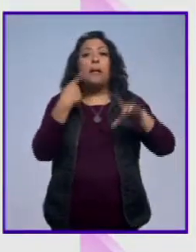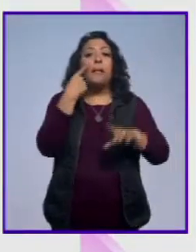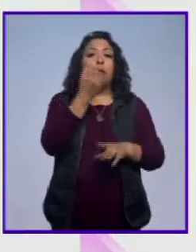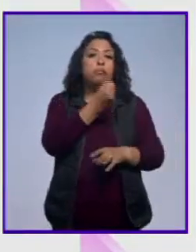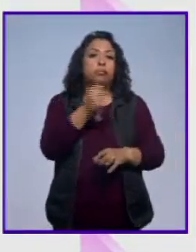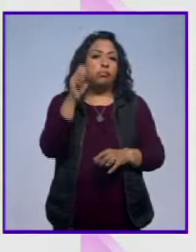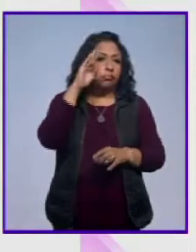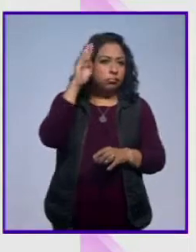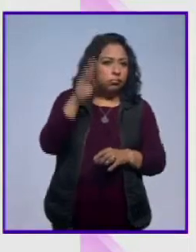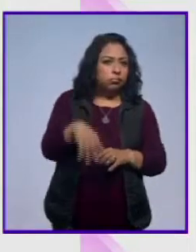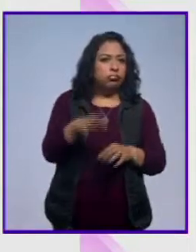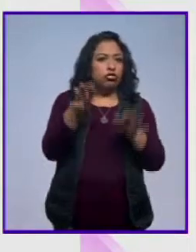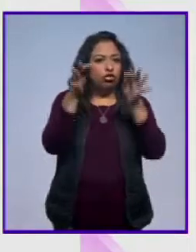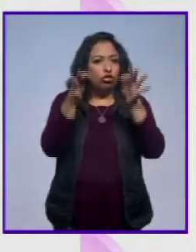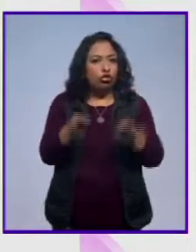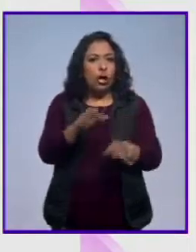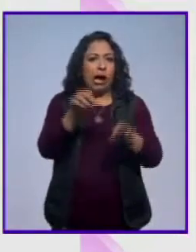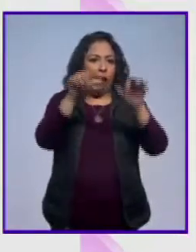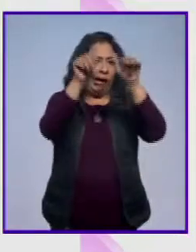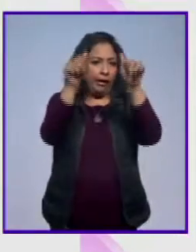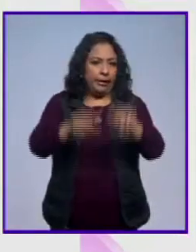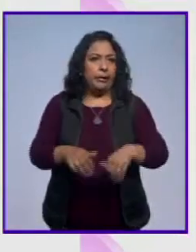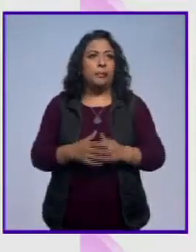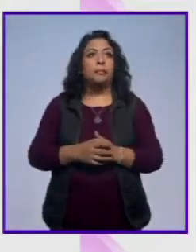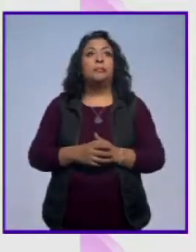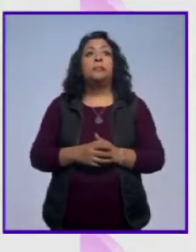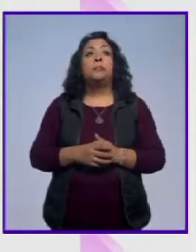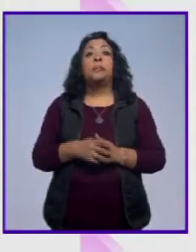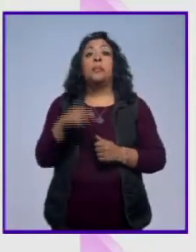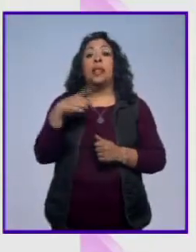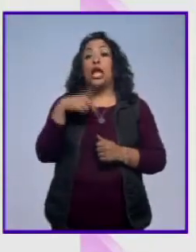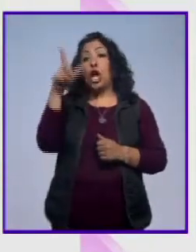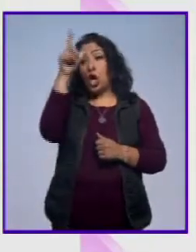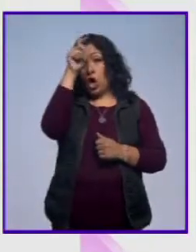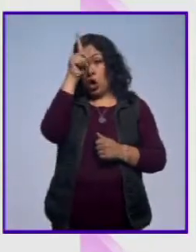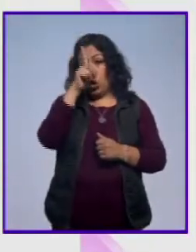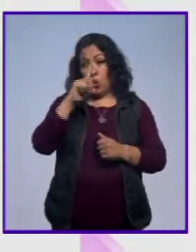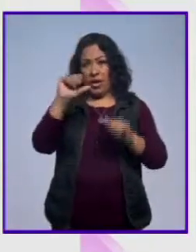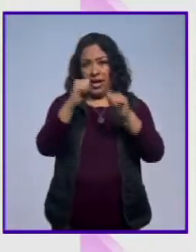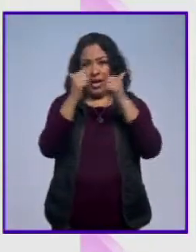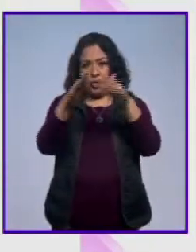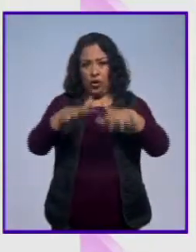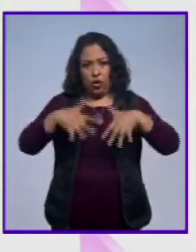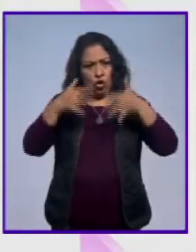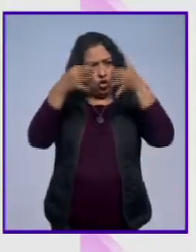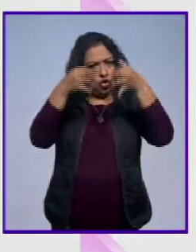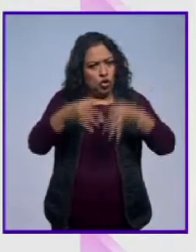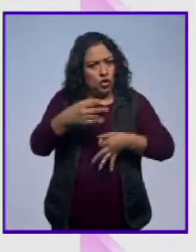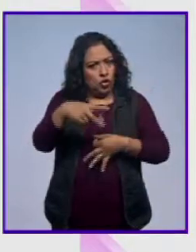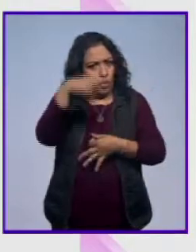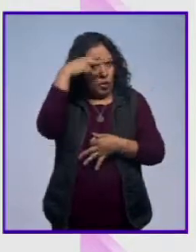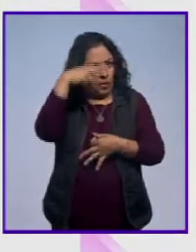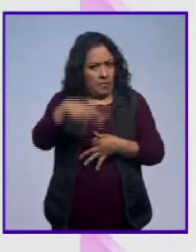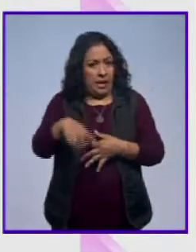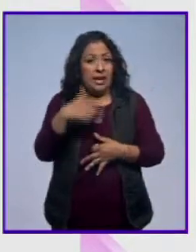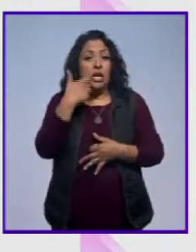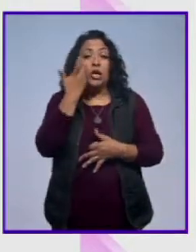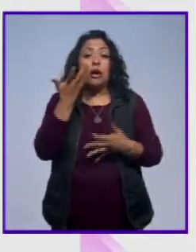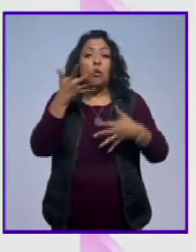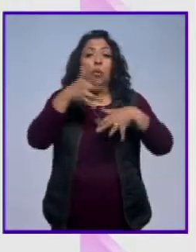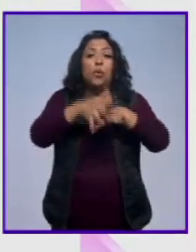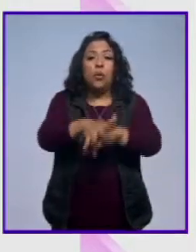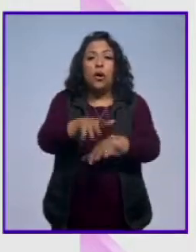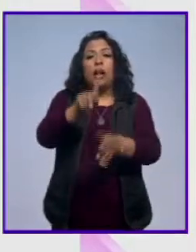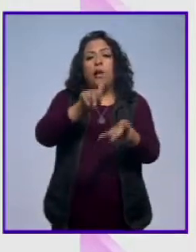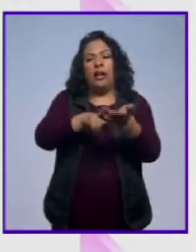talento y la calidad artística. El diseño de las lunas del auditorio es un diseño original de México. Donde se quiso mezclar,